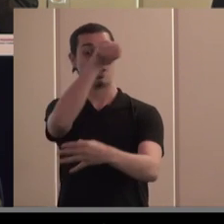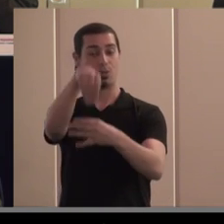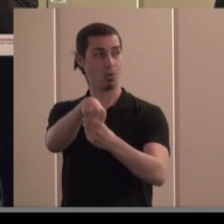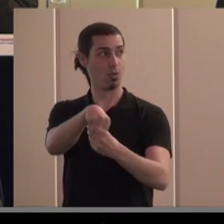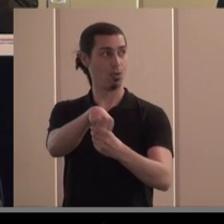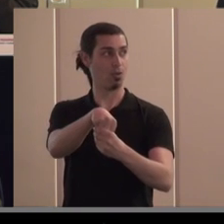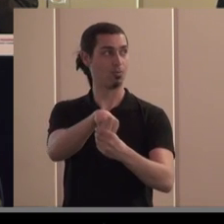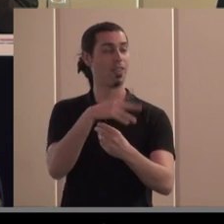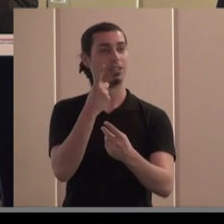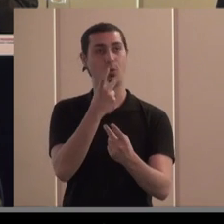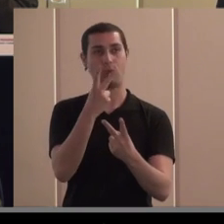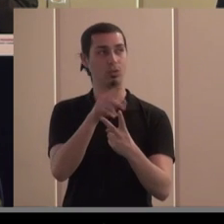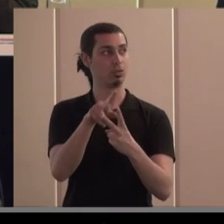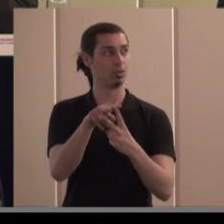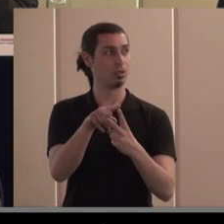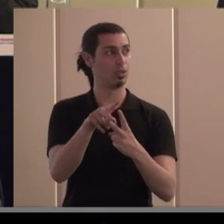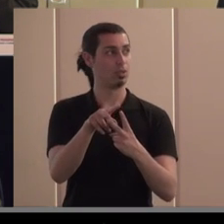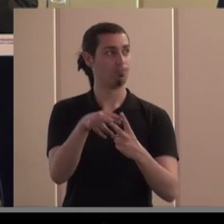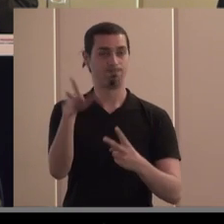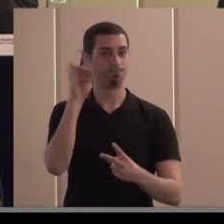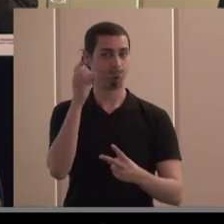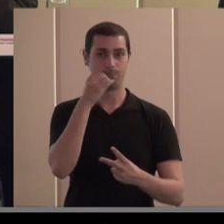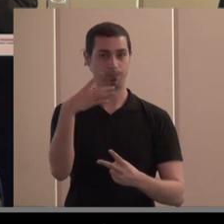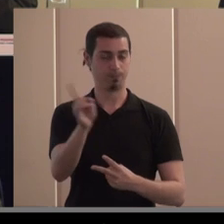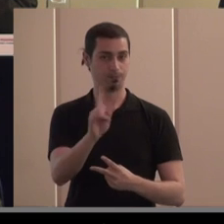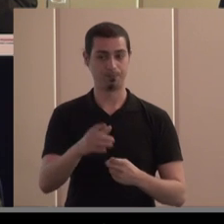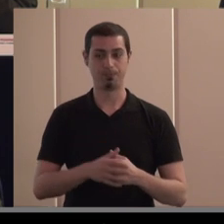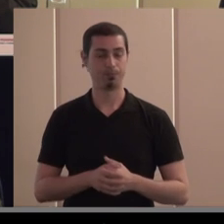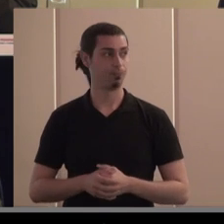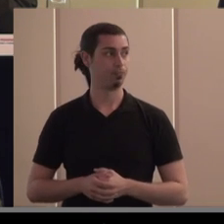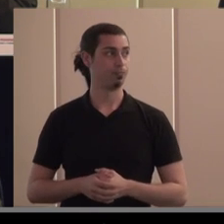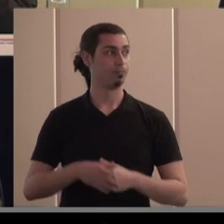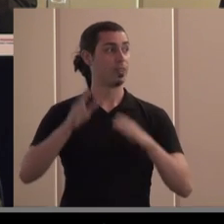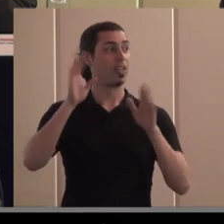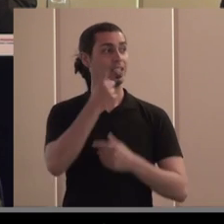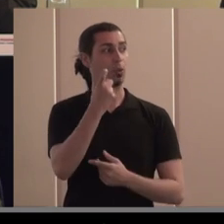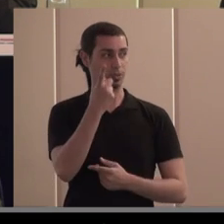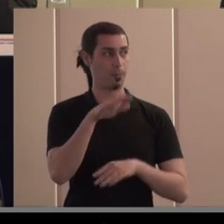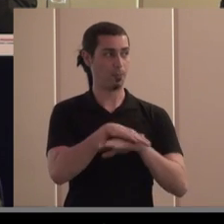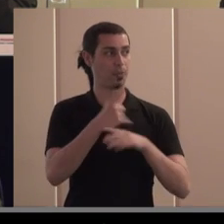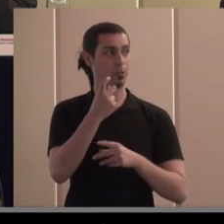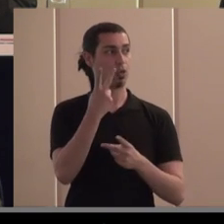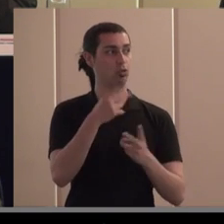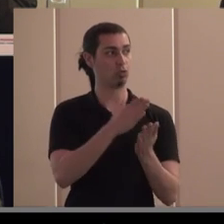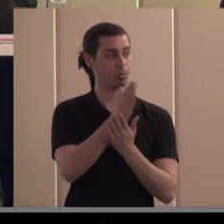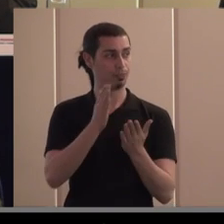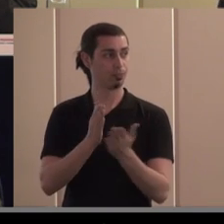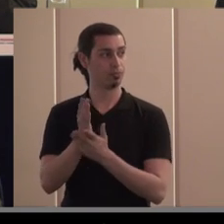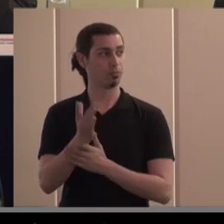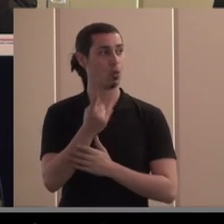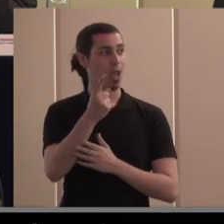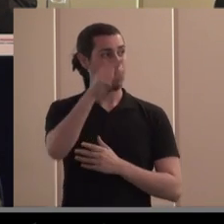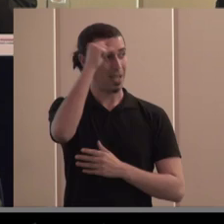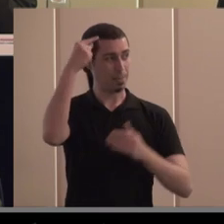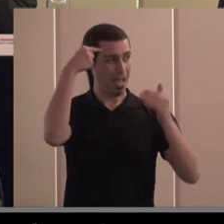social necesitamos dos cosas una mente abierta y otra recursos porque al final los recursos son necesarios para generar estructuras a